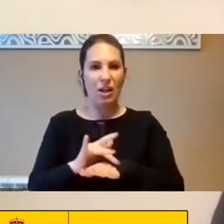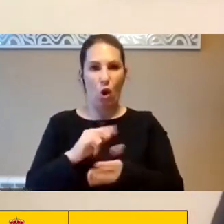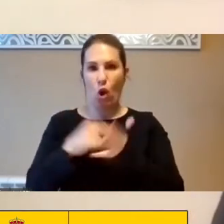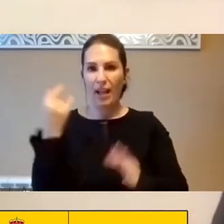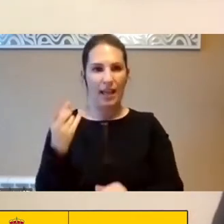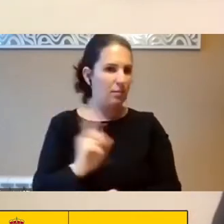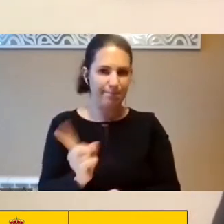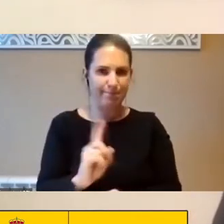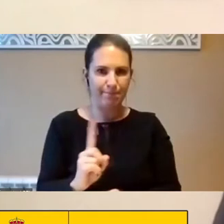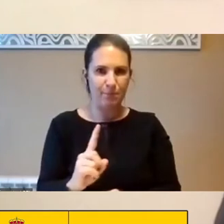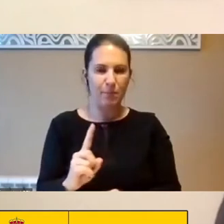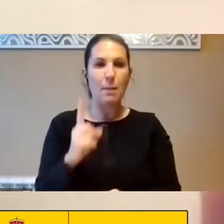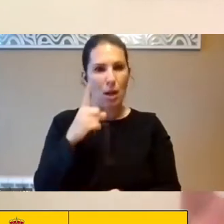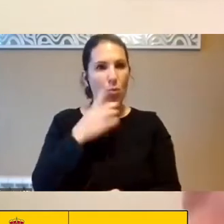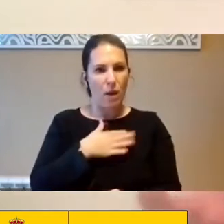Respond